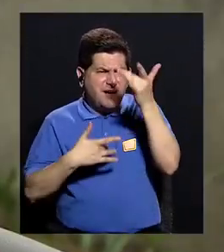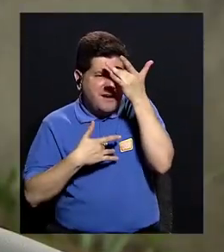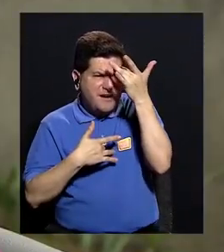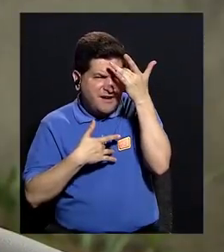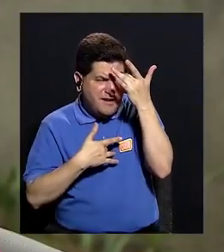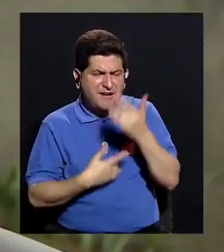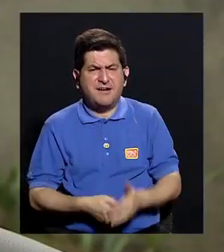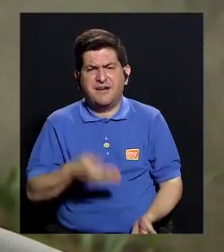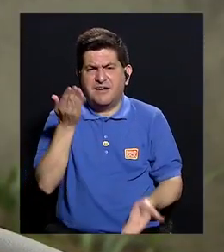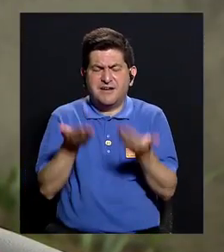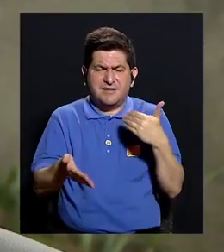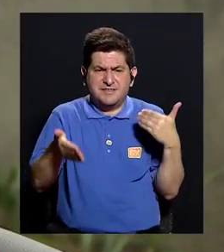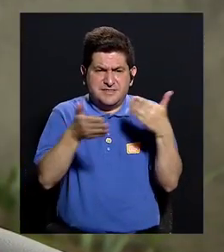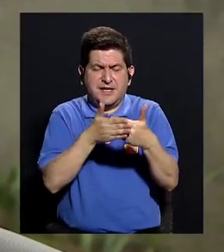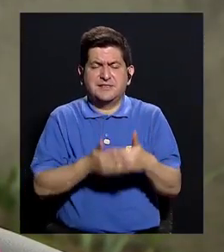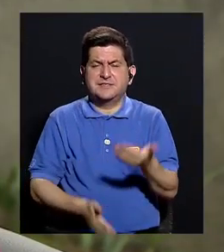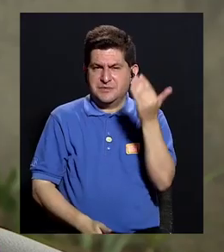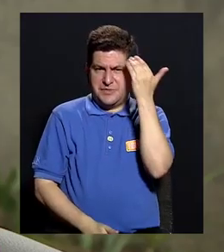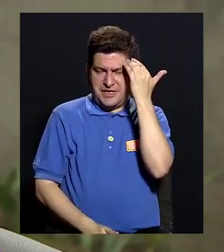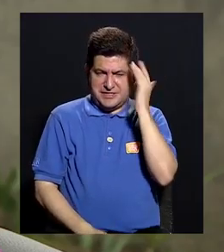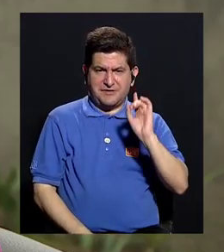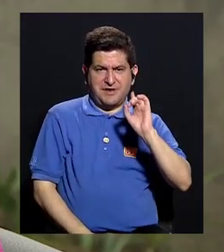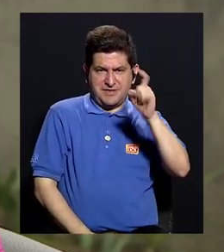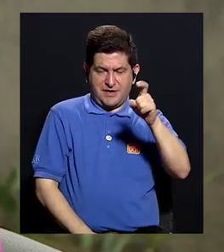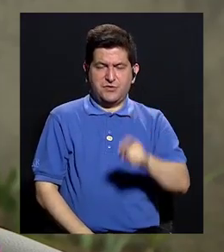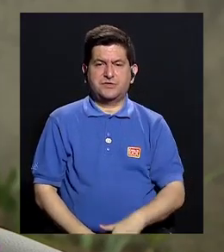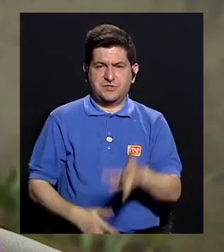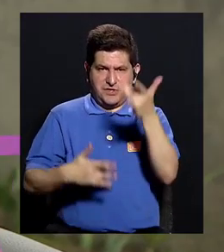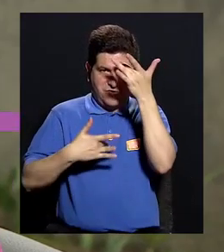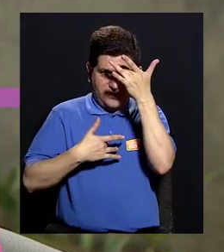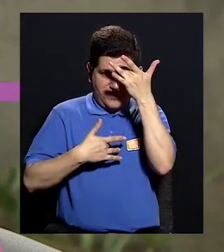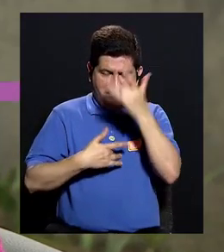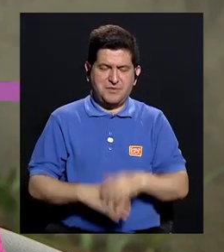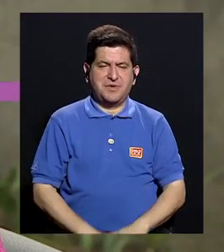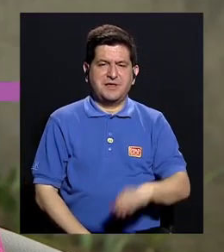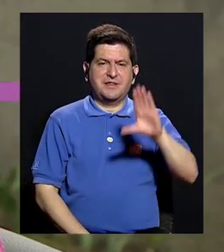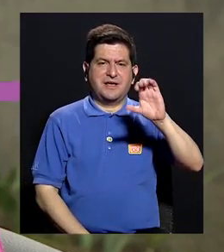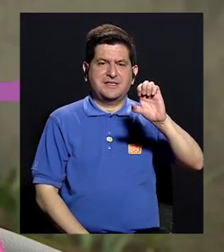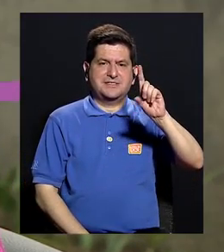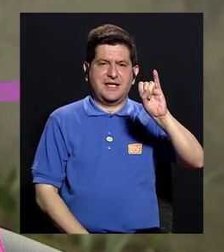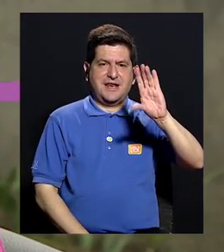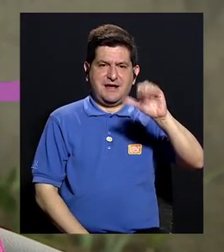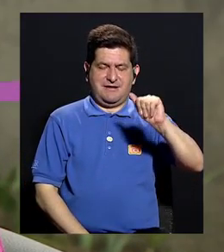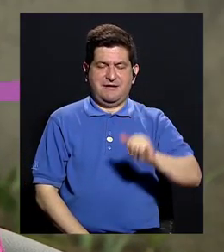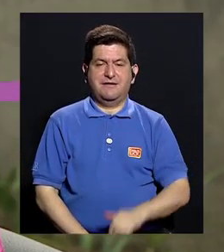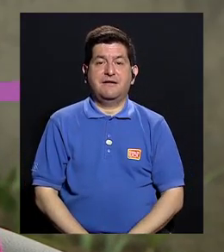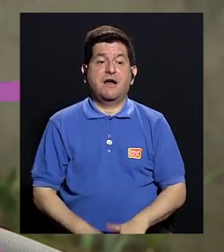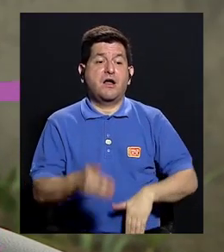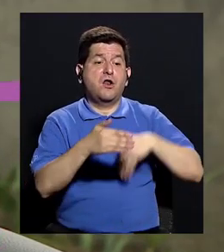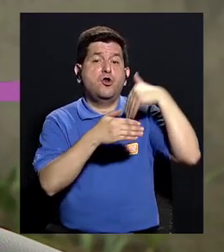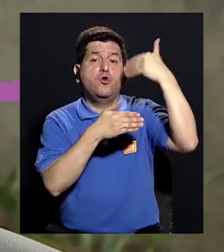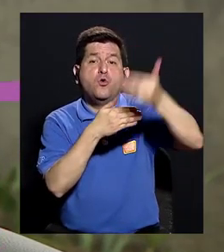las patologías cercanas a un diagnóstico de enfermedad celíaca. Después de eso se puede hacer o contamos con una